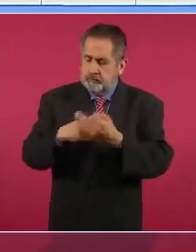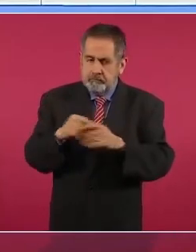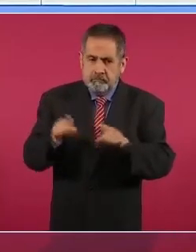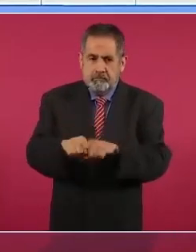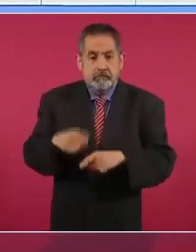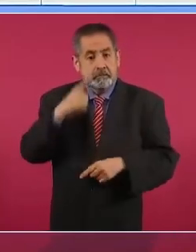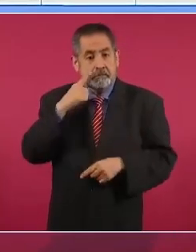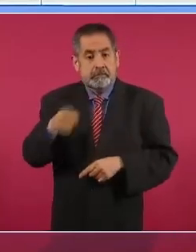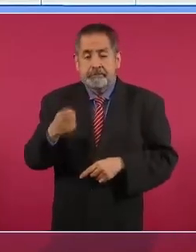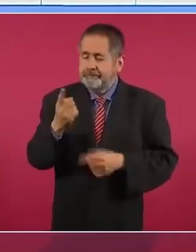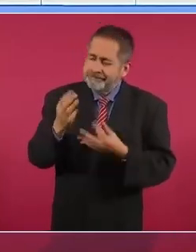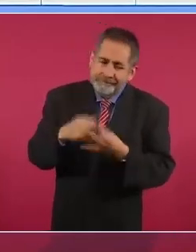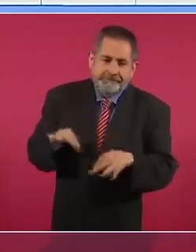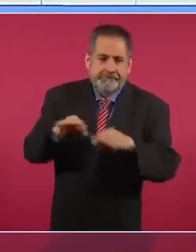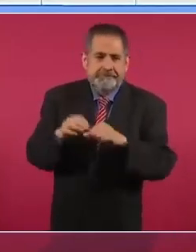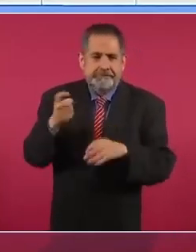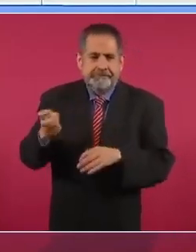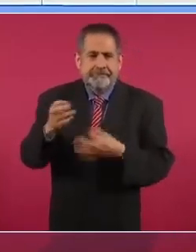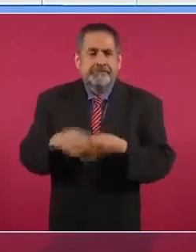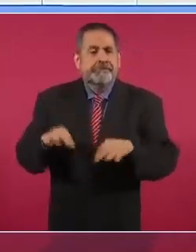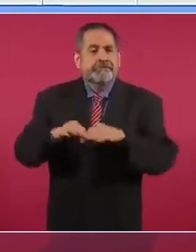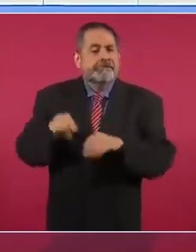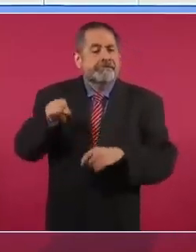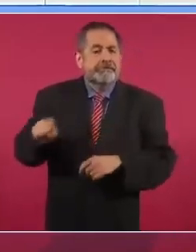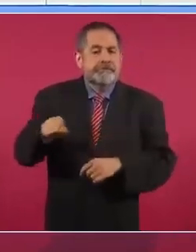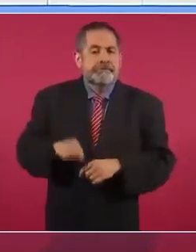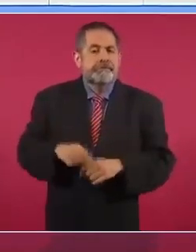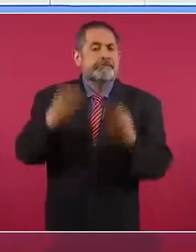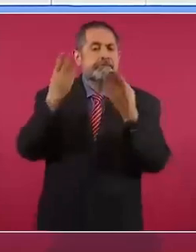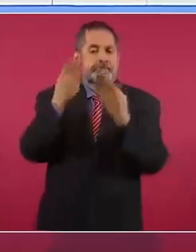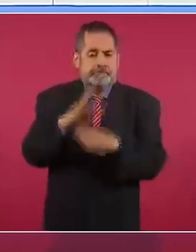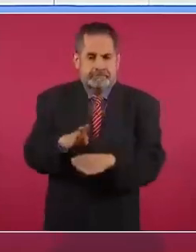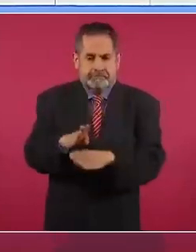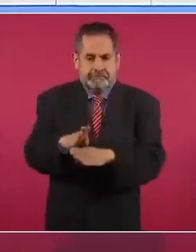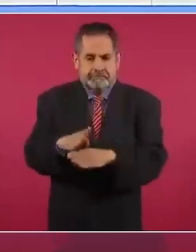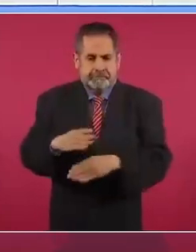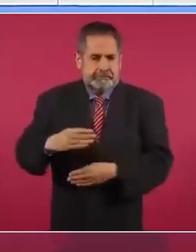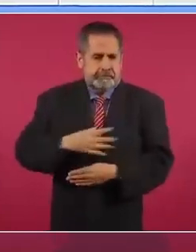Miren, esto es importantísimo, Banco del Bienestar.